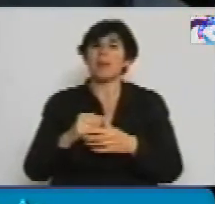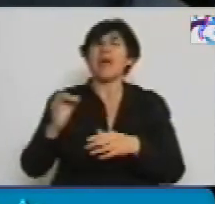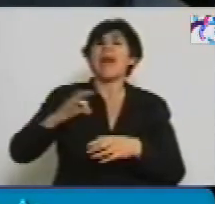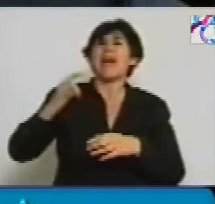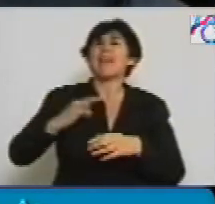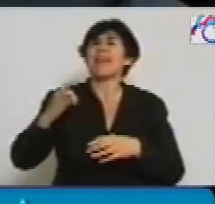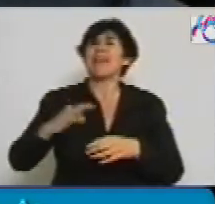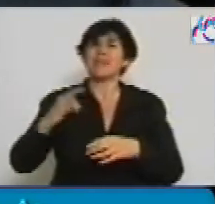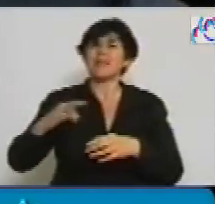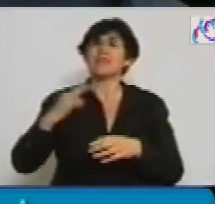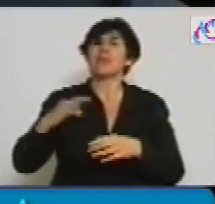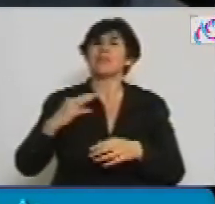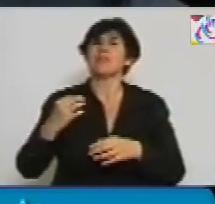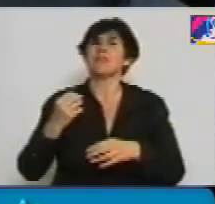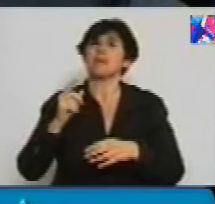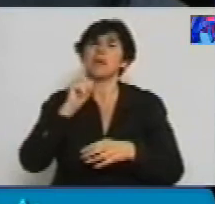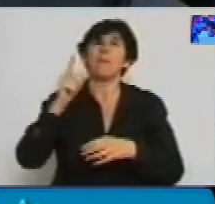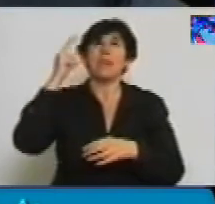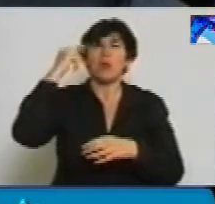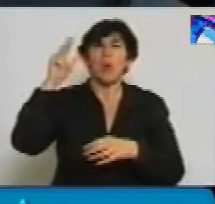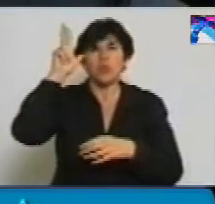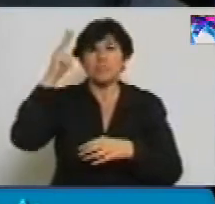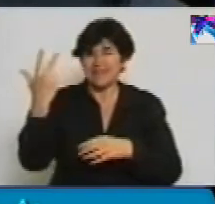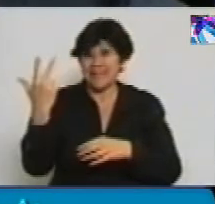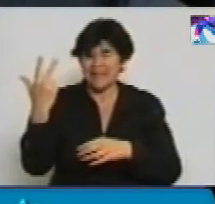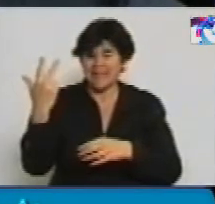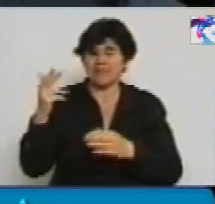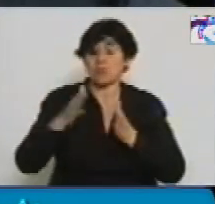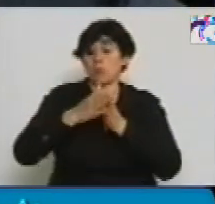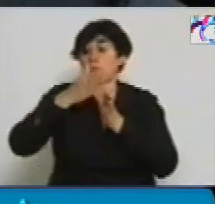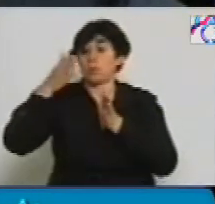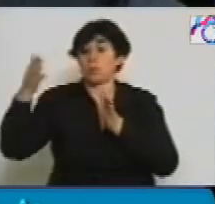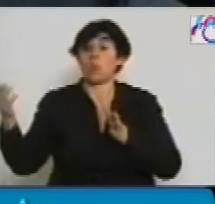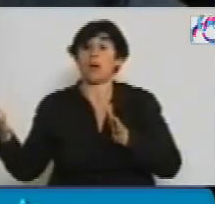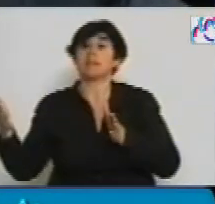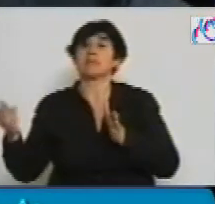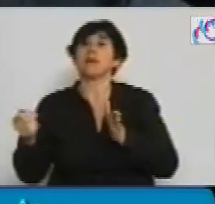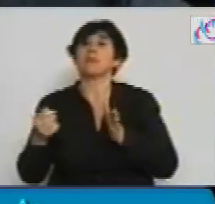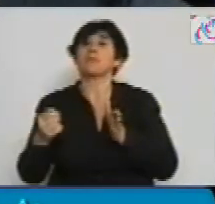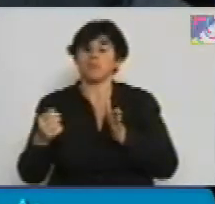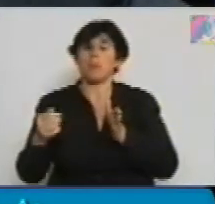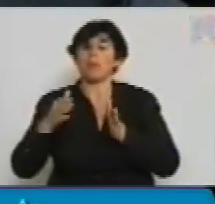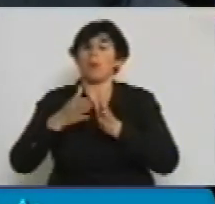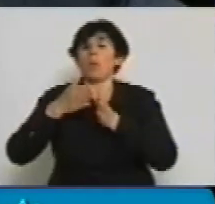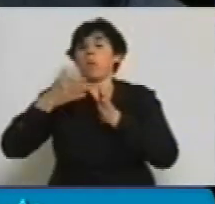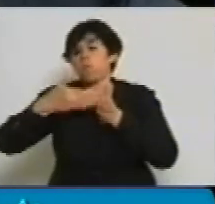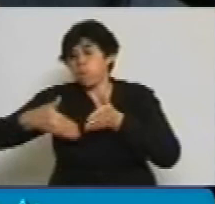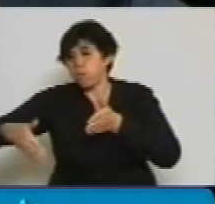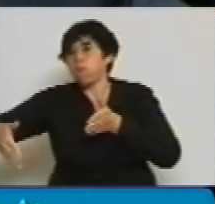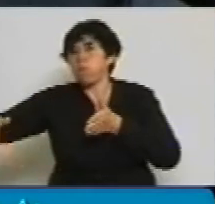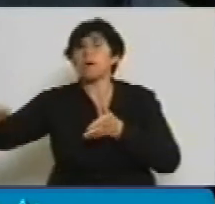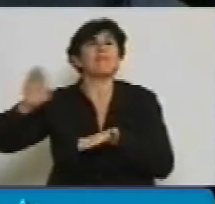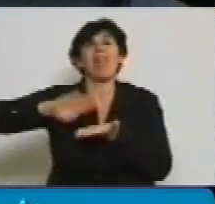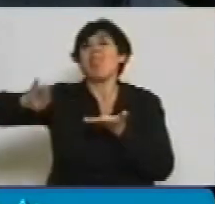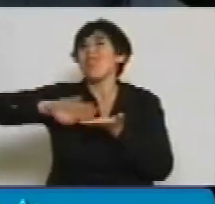ninguno de los gobiernos surgidos del voto popular, no abrir ningún juicio de valor. La deuda pública fue un